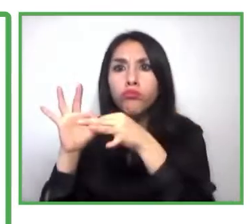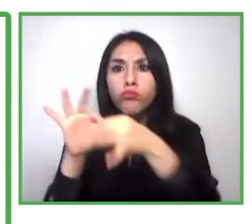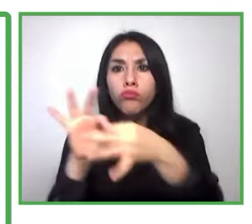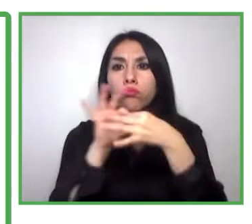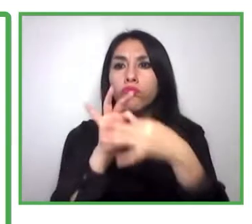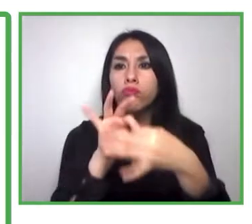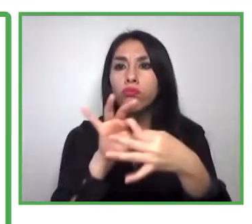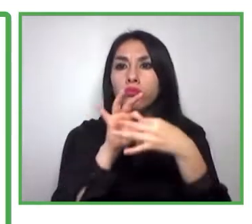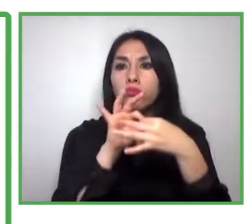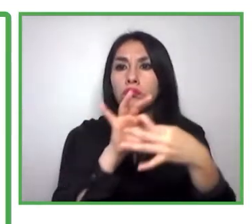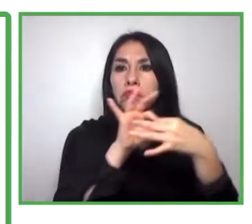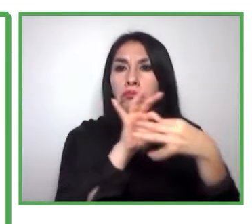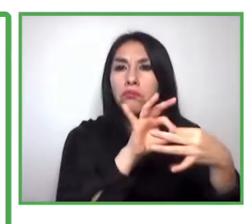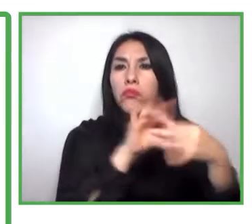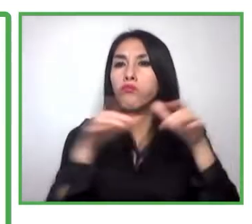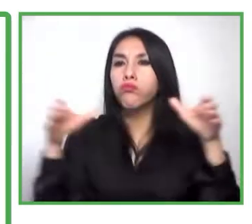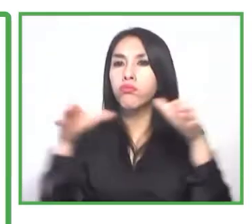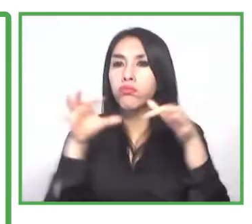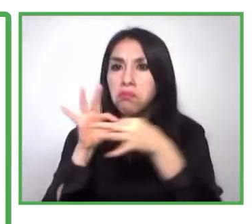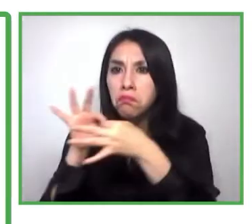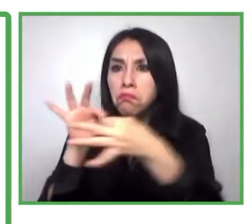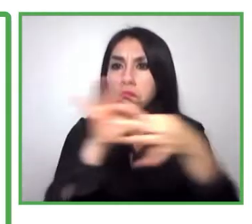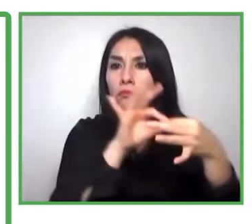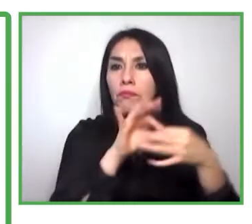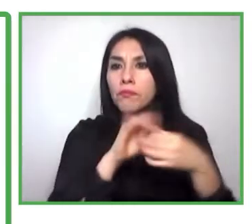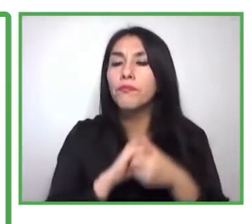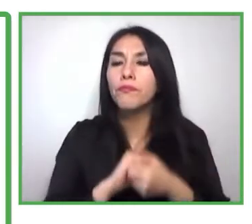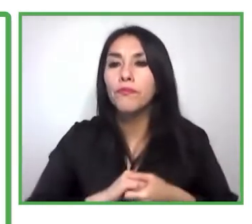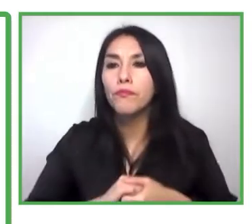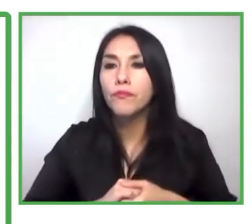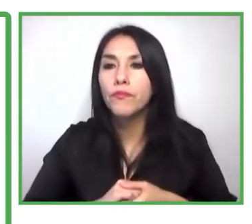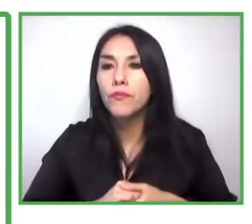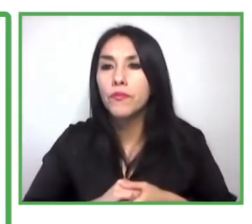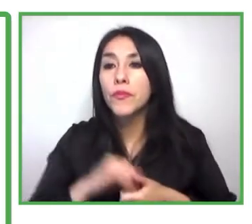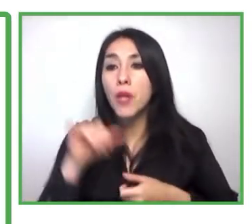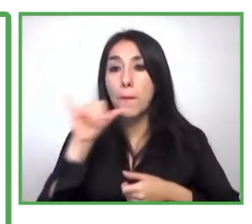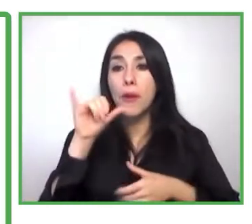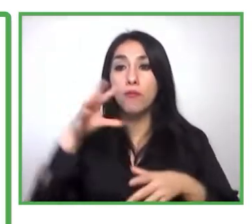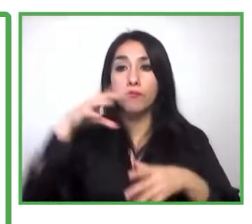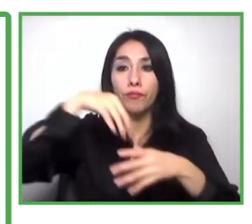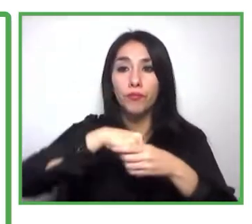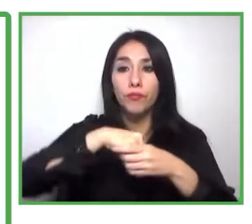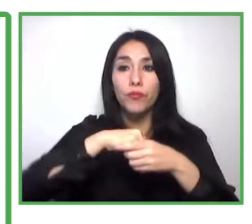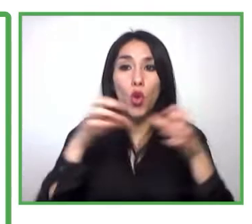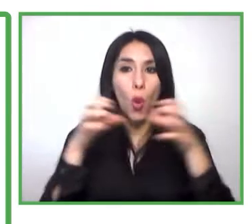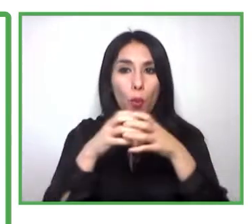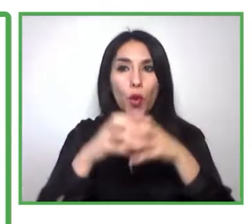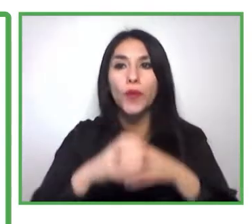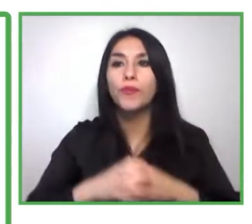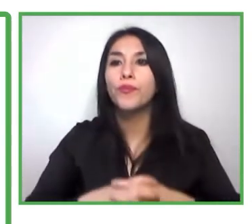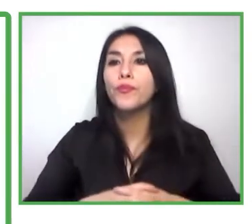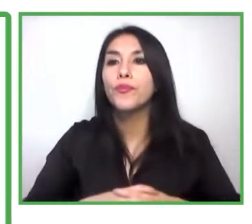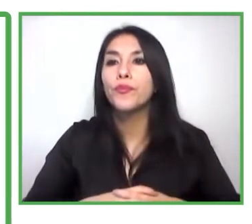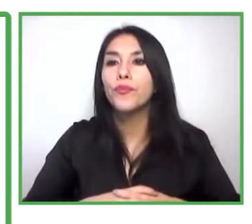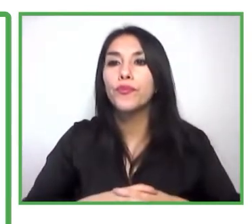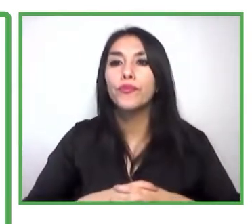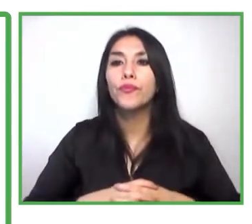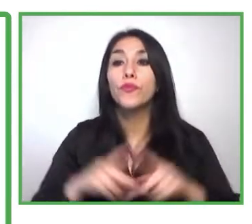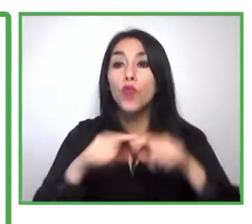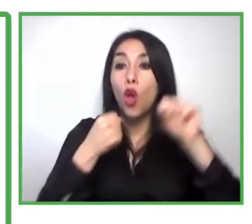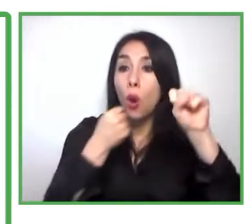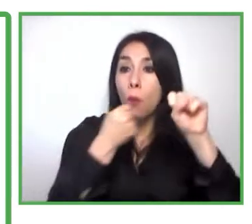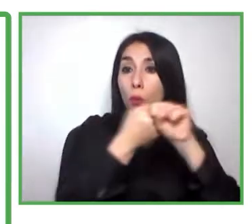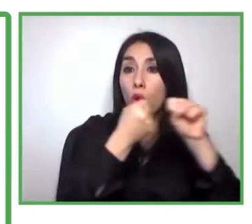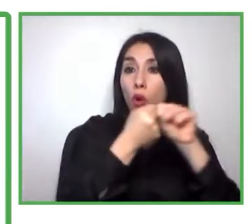Y en paralelo, hay un equipo interno que, lógicamente, va apoyando, asesorando y acompañando a las personas con discapacidad